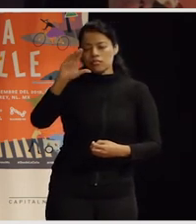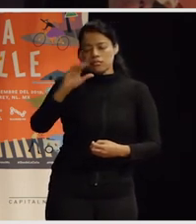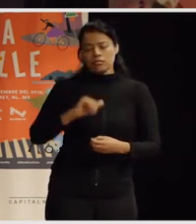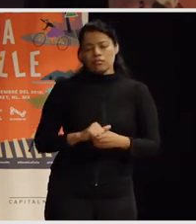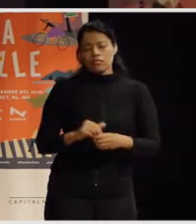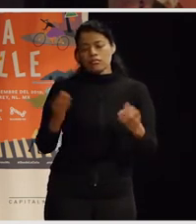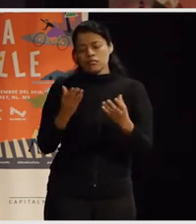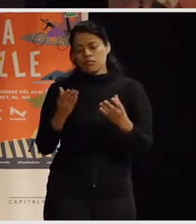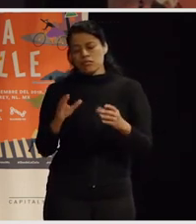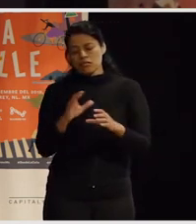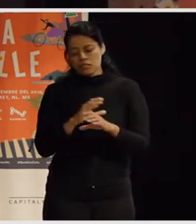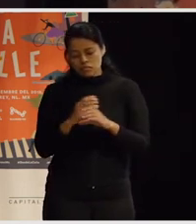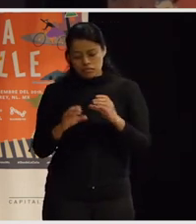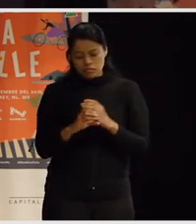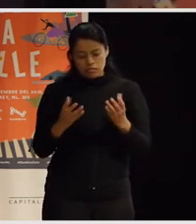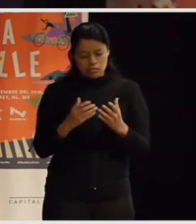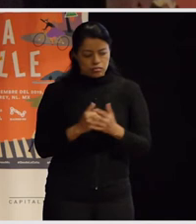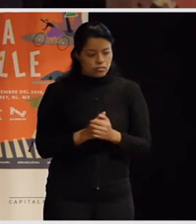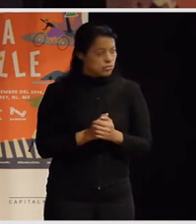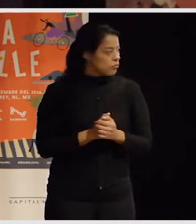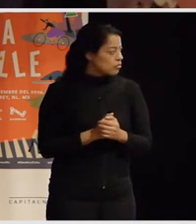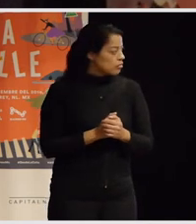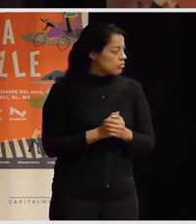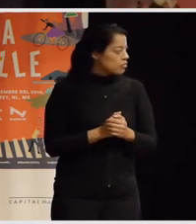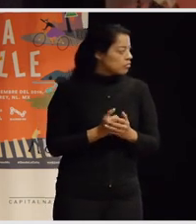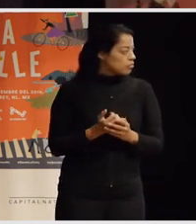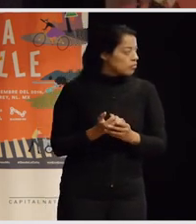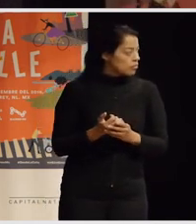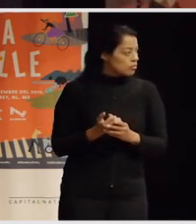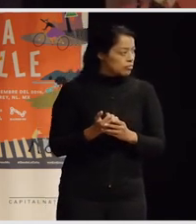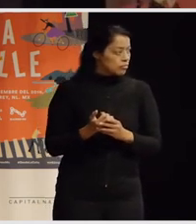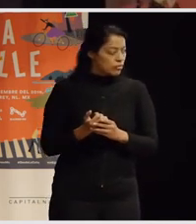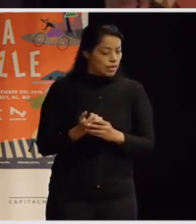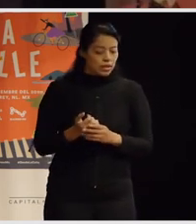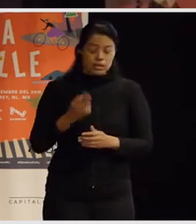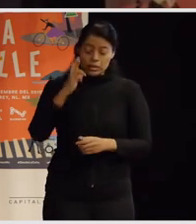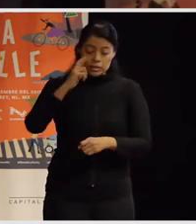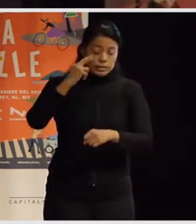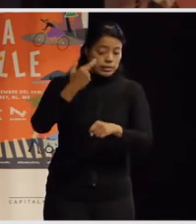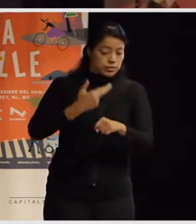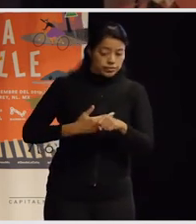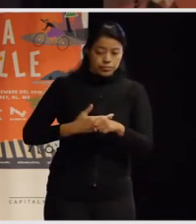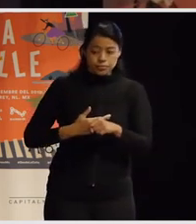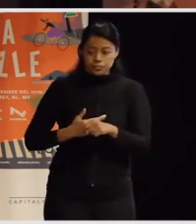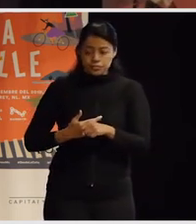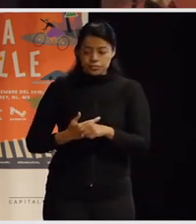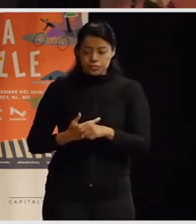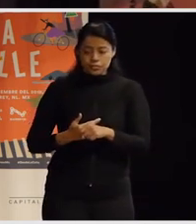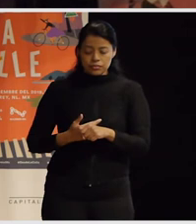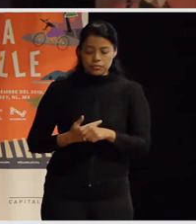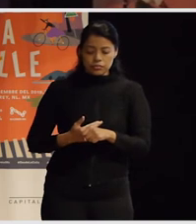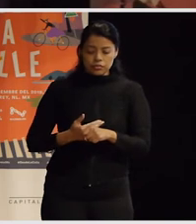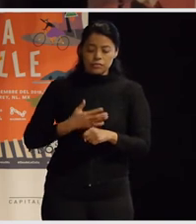a partir no sé si entonces le estoy concediendo mucho a esta mucha responsabilidad a la parte